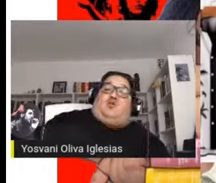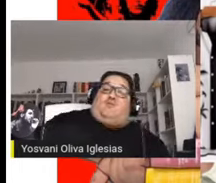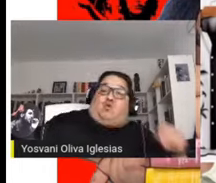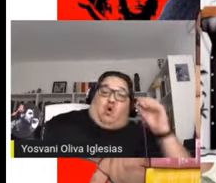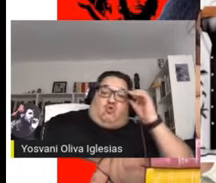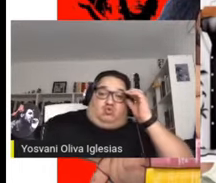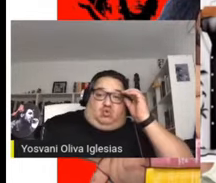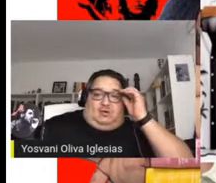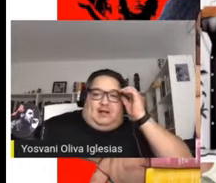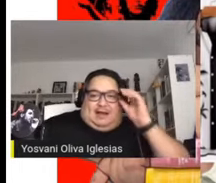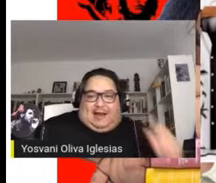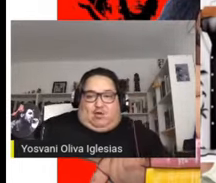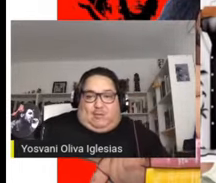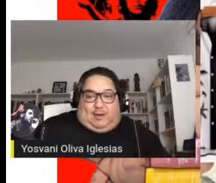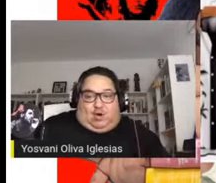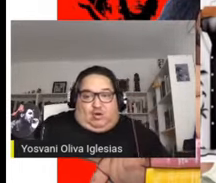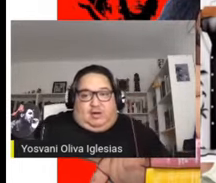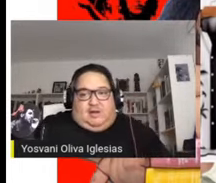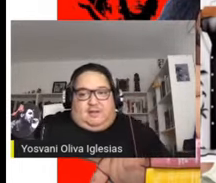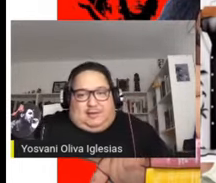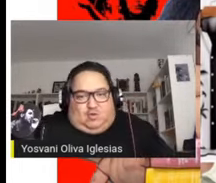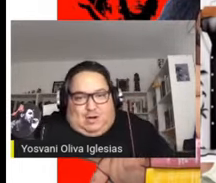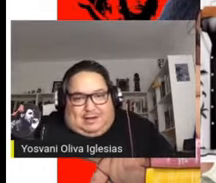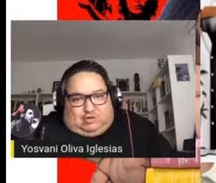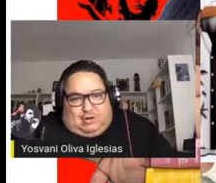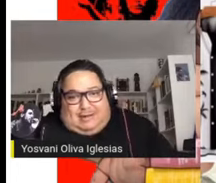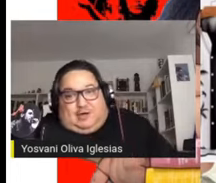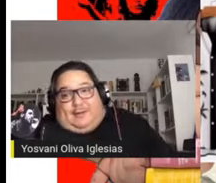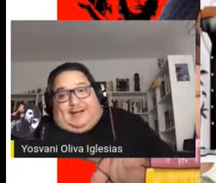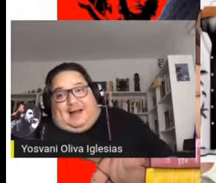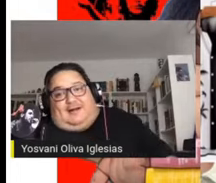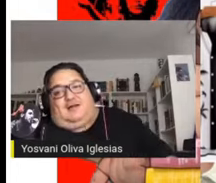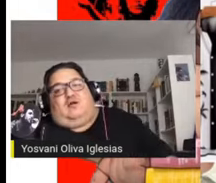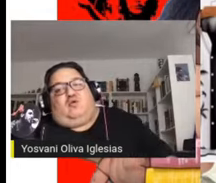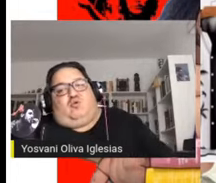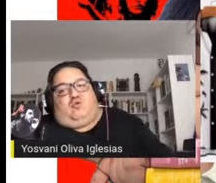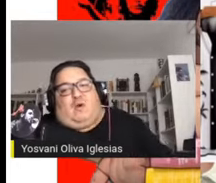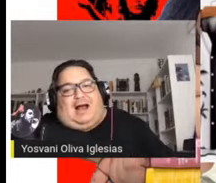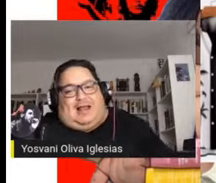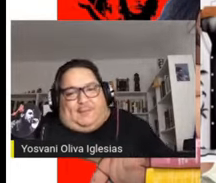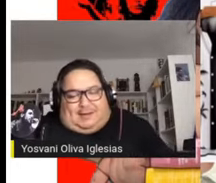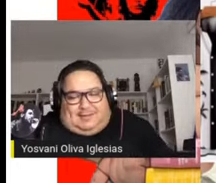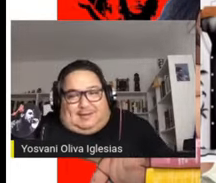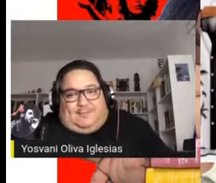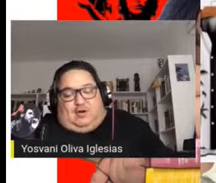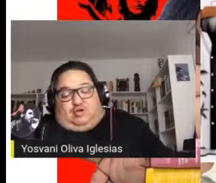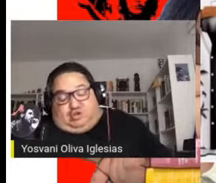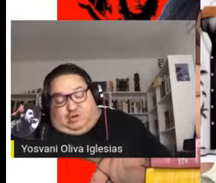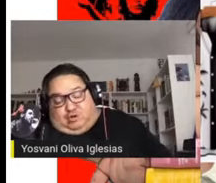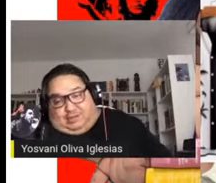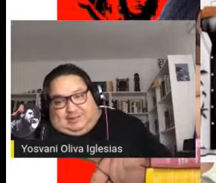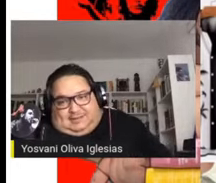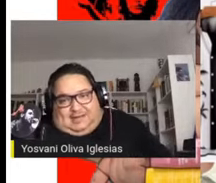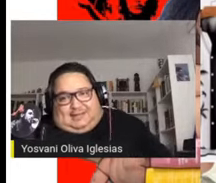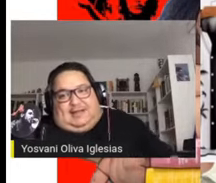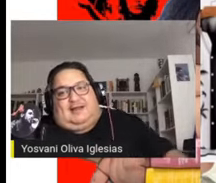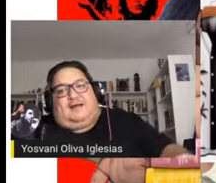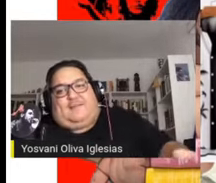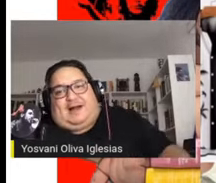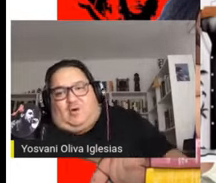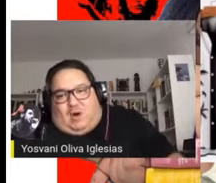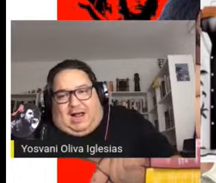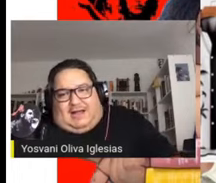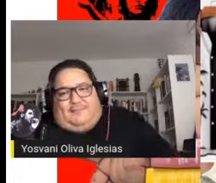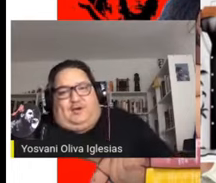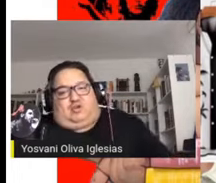misiones como cónsul en Nueva York de algunas naciones latinoamericanas. Uruguay a partir de 1887,